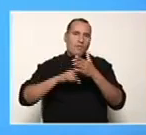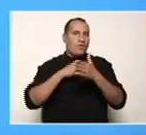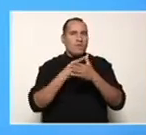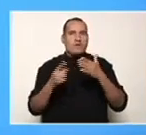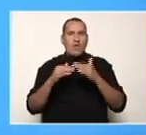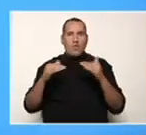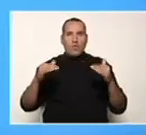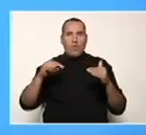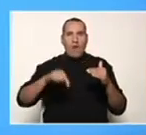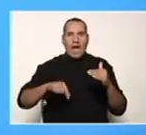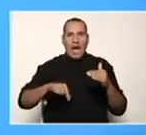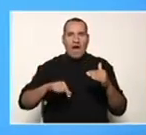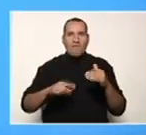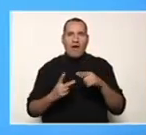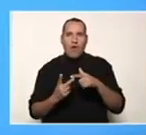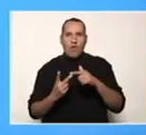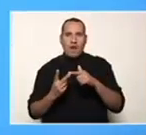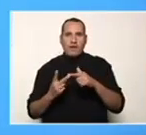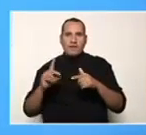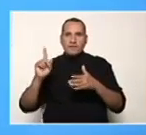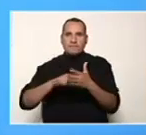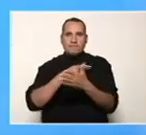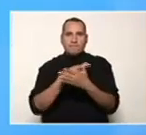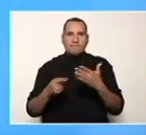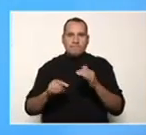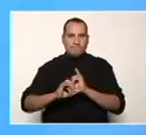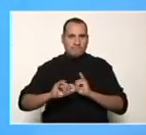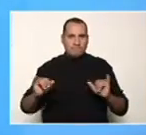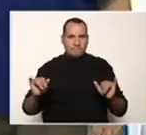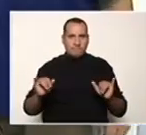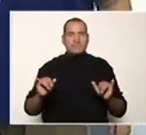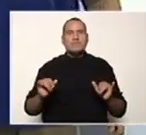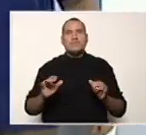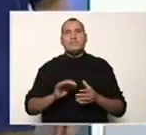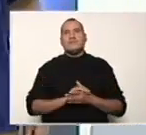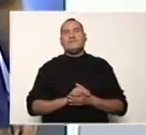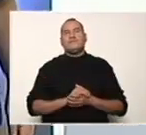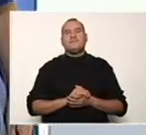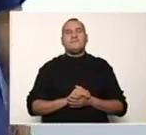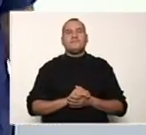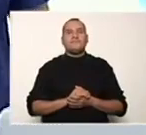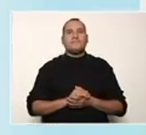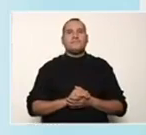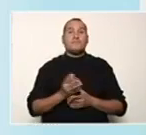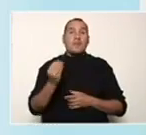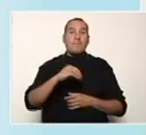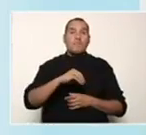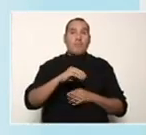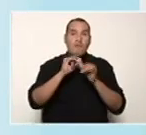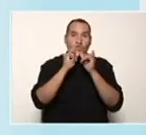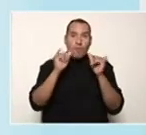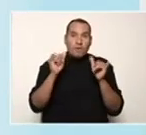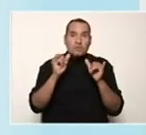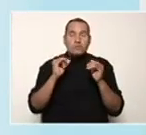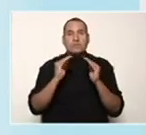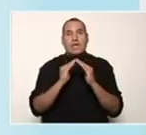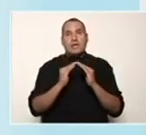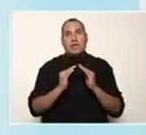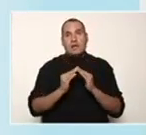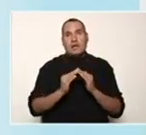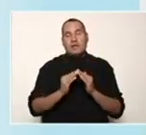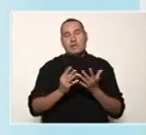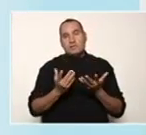el procedimiento de racionalización. Para complementar los conocimientos pedagógicos,